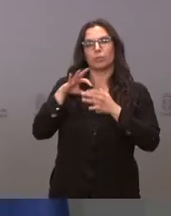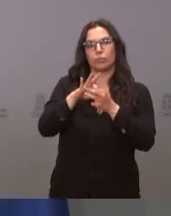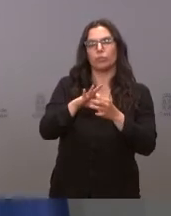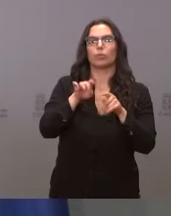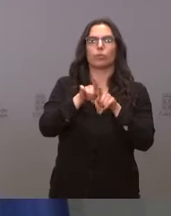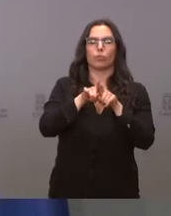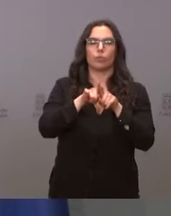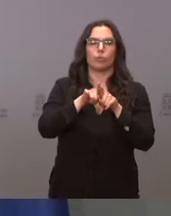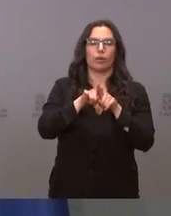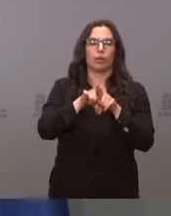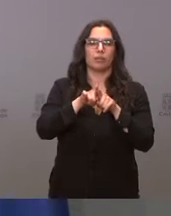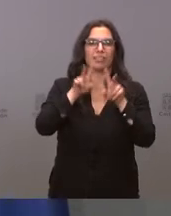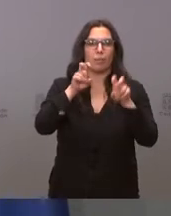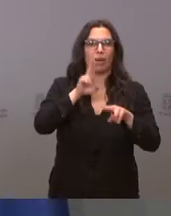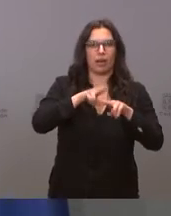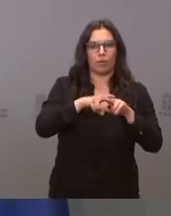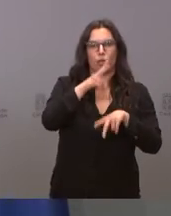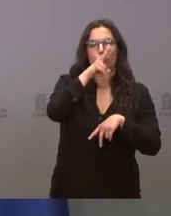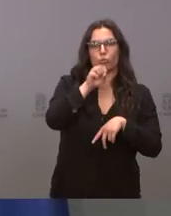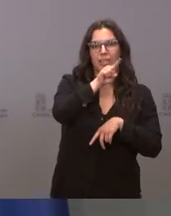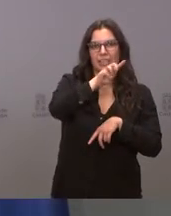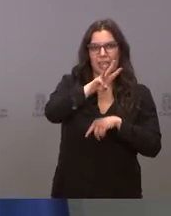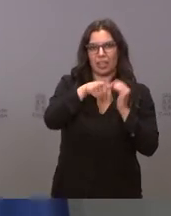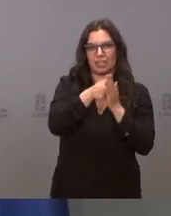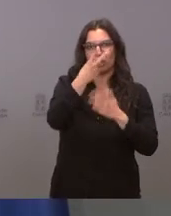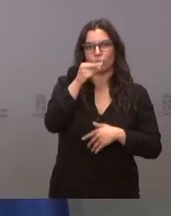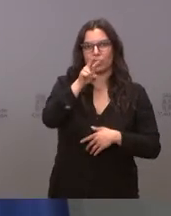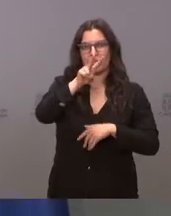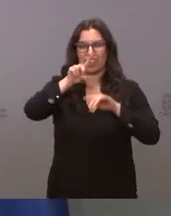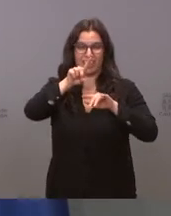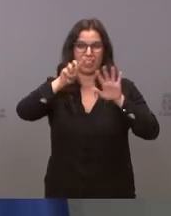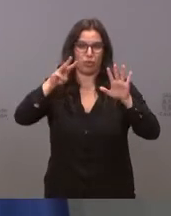Muy bien, muy buenos días.